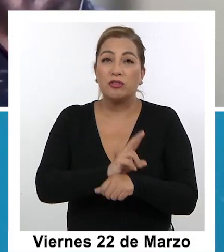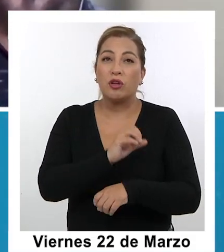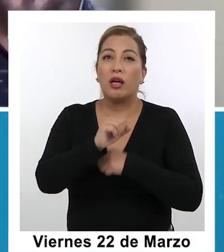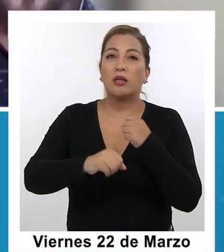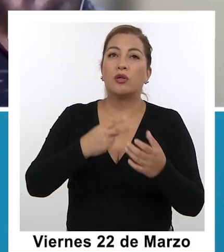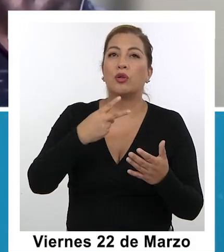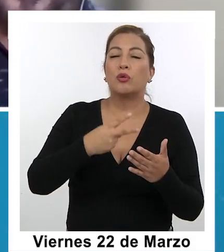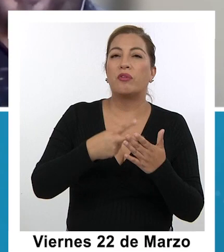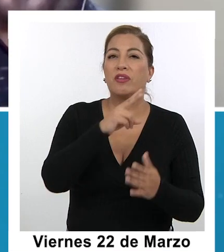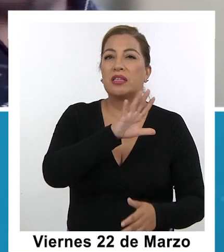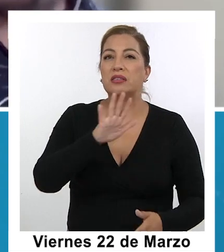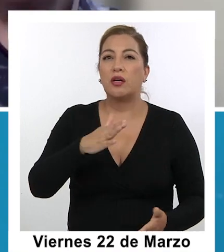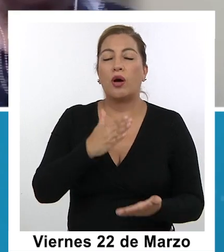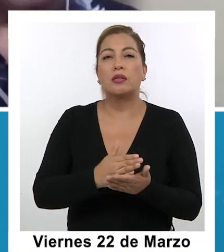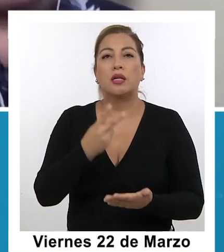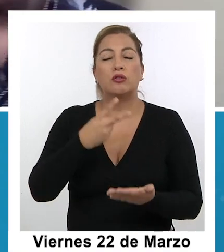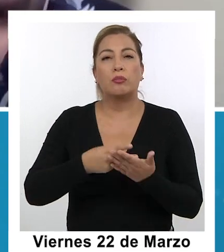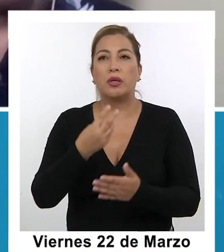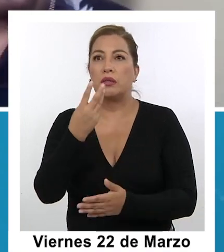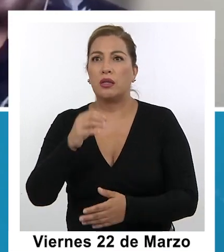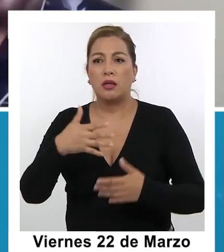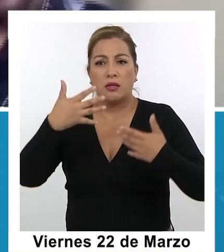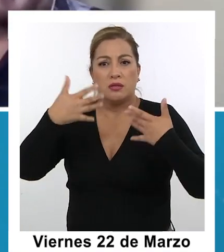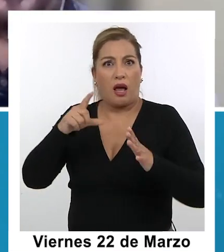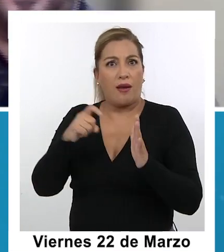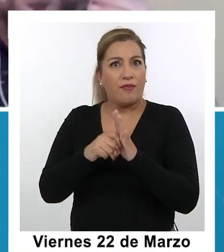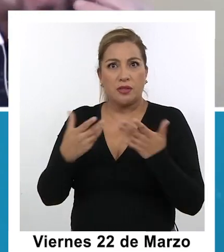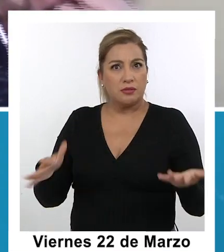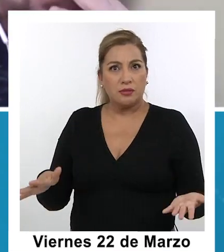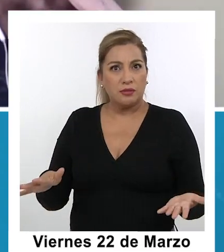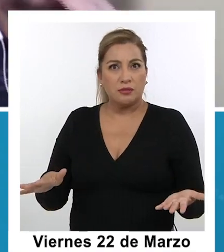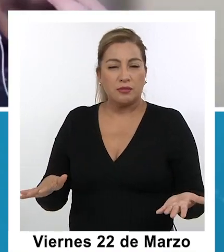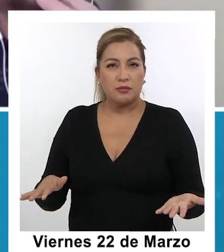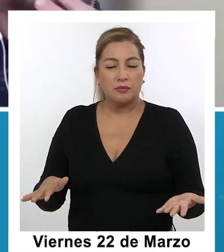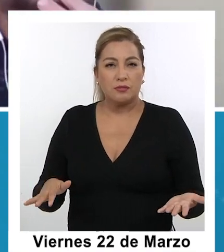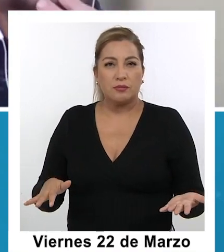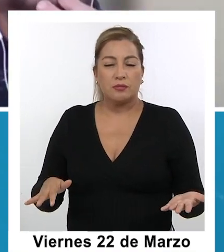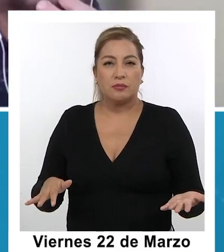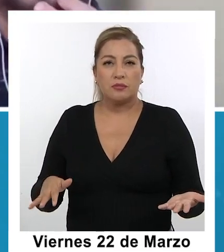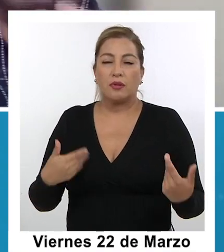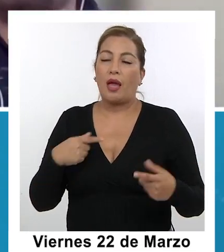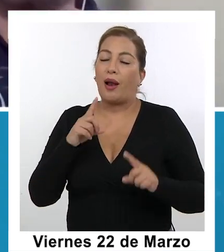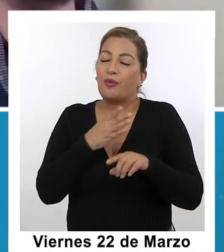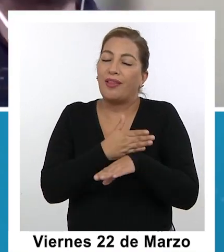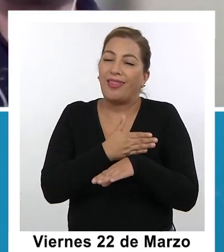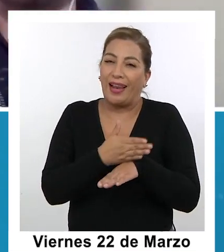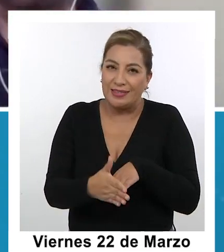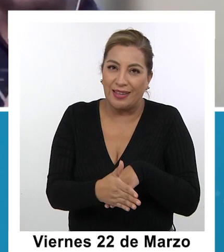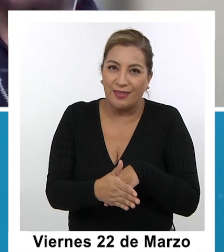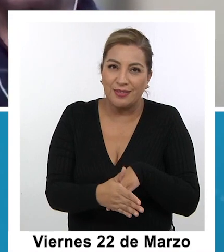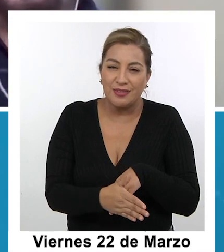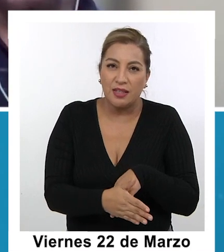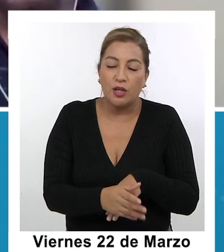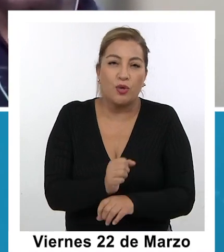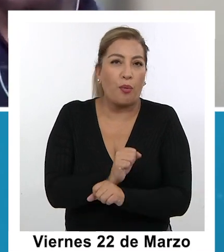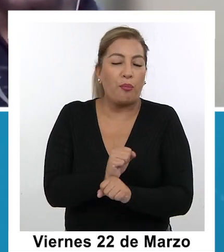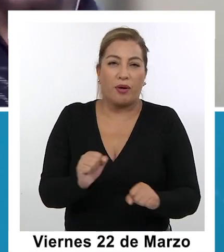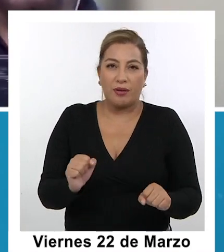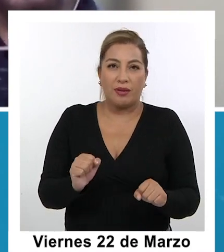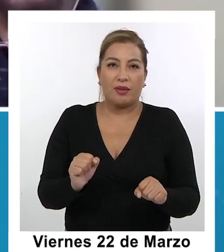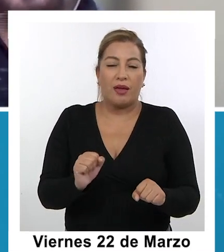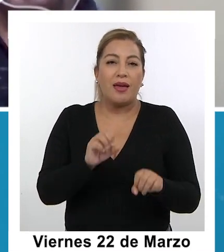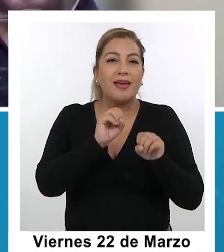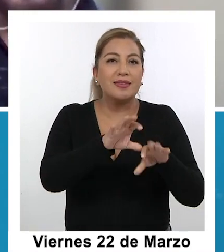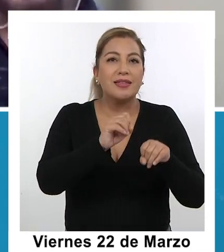veinticinco y dos mil treinta en Chile. Ya estamos ya estamos en la fecha casi. Estamos a ya no alcanzamos. Ya no alcanzamos. Ya no alcanzamos a formar estos